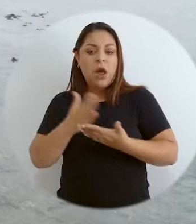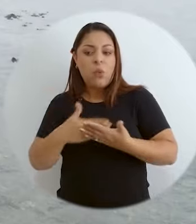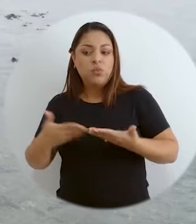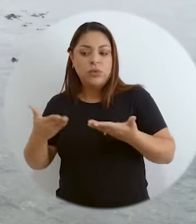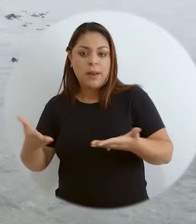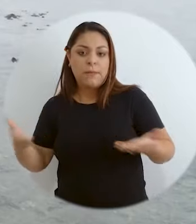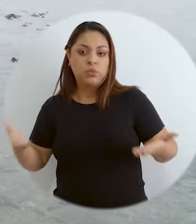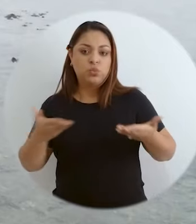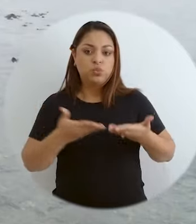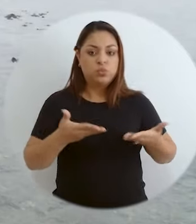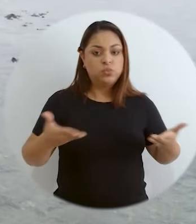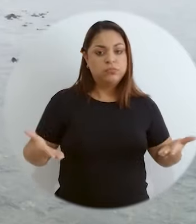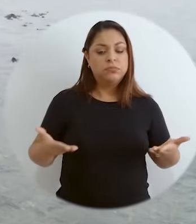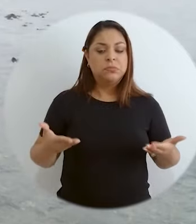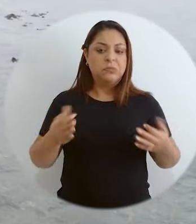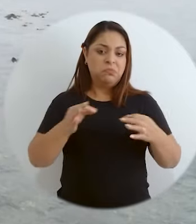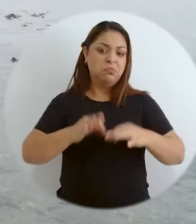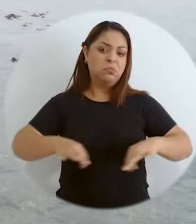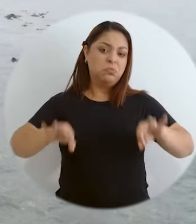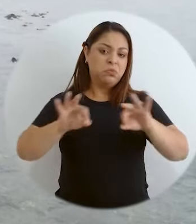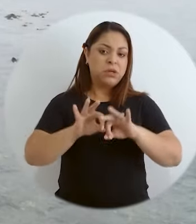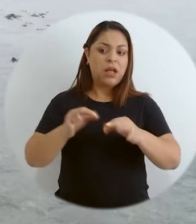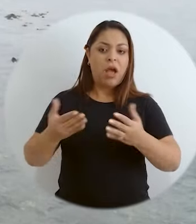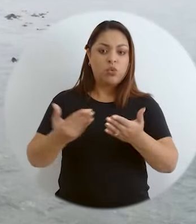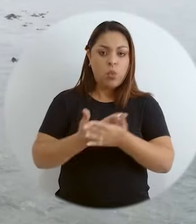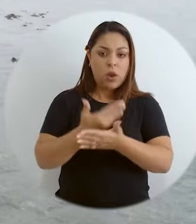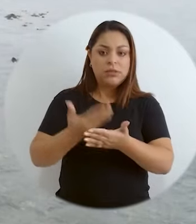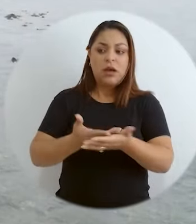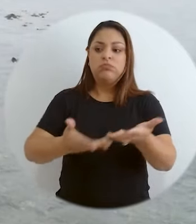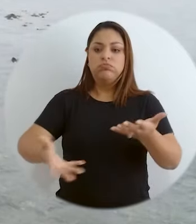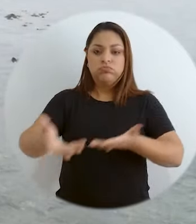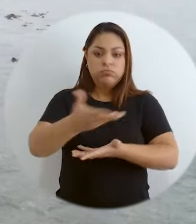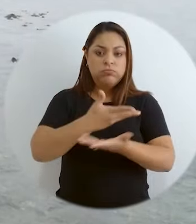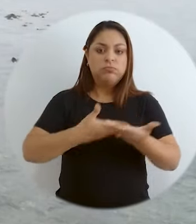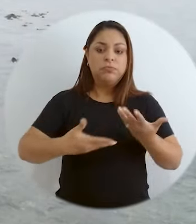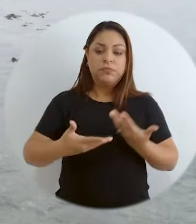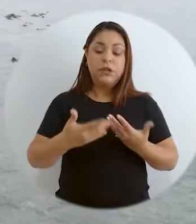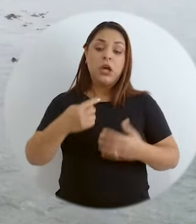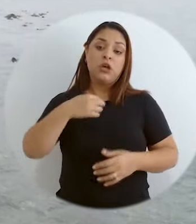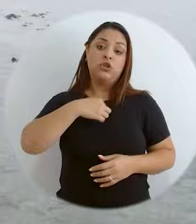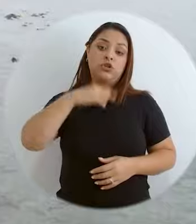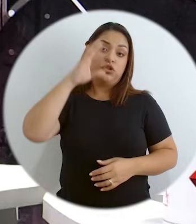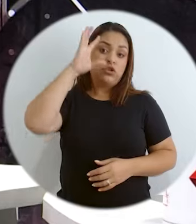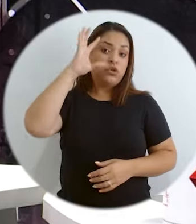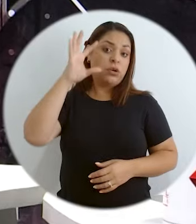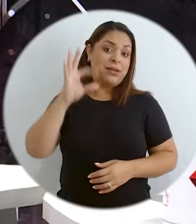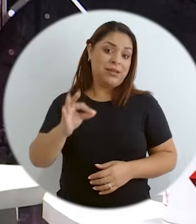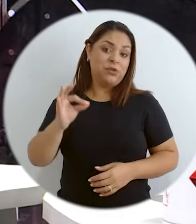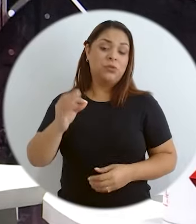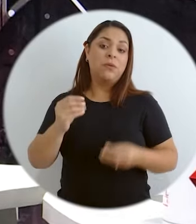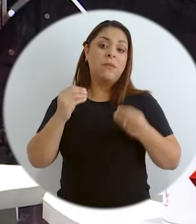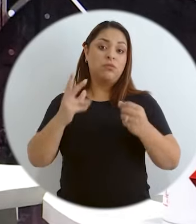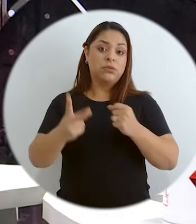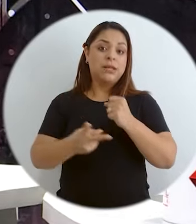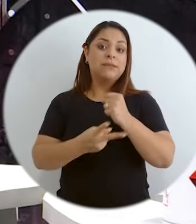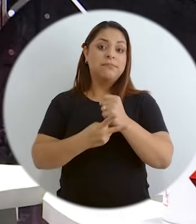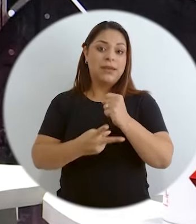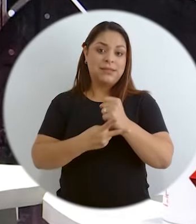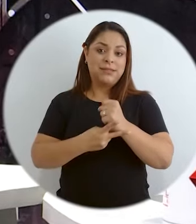elementos, ¿verdad?, instituciones de actualizar. En realidad, como lo mencionaba don Álvaro,